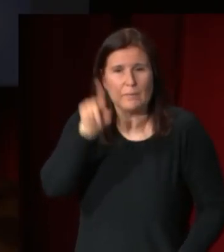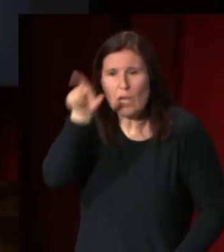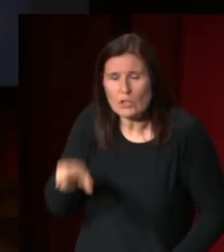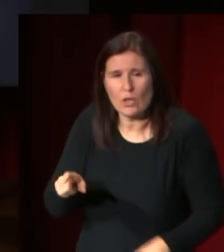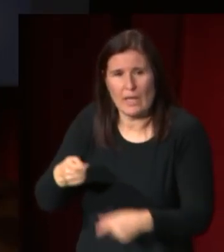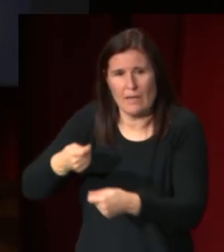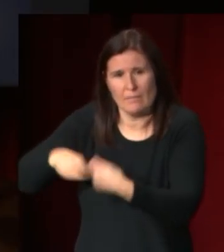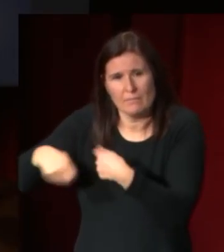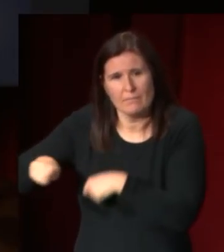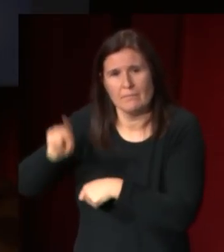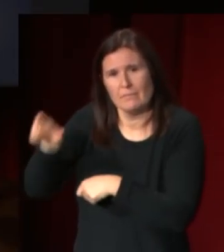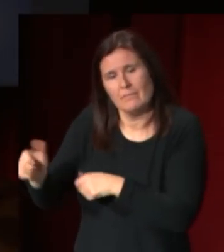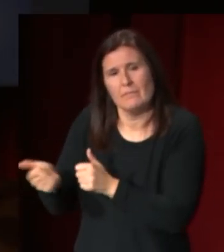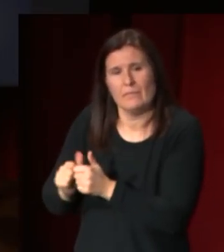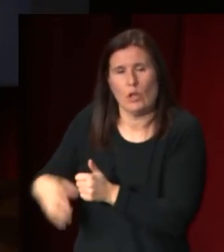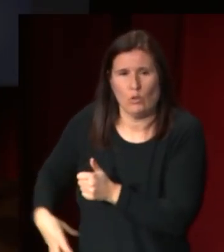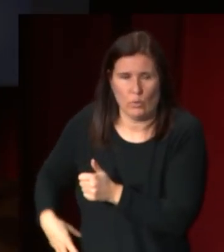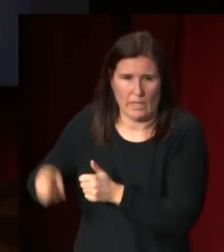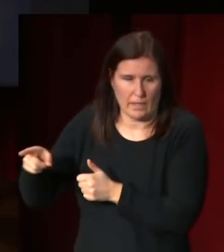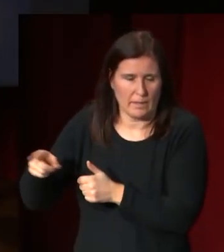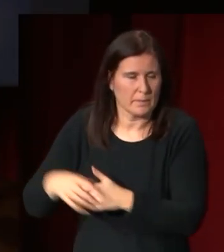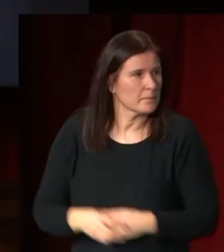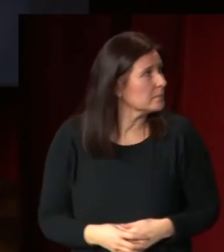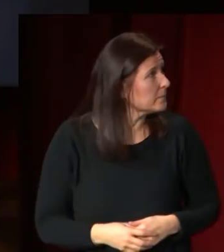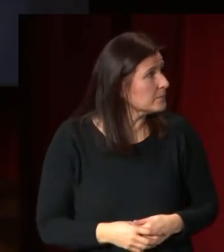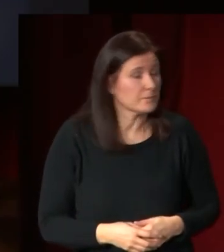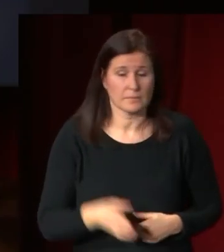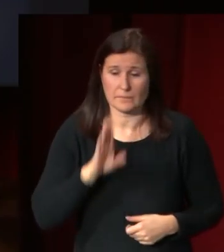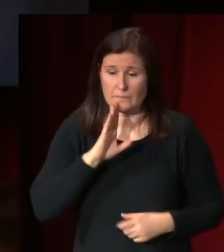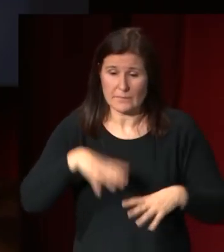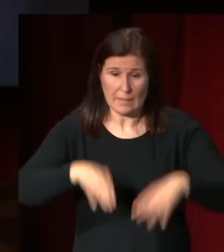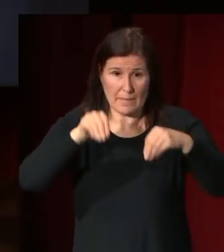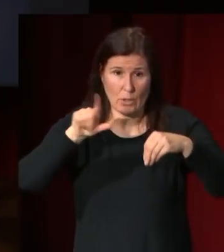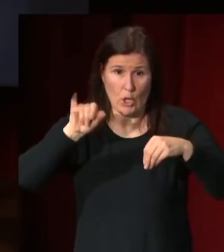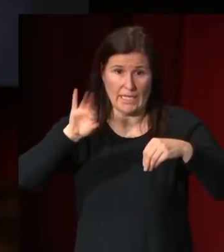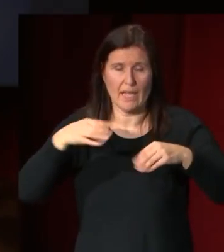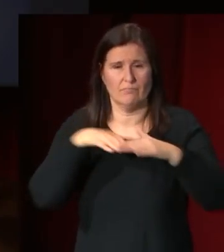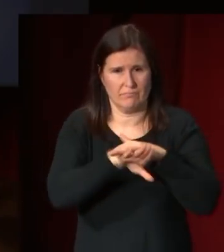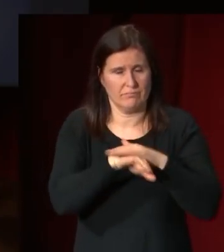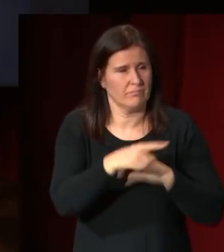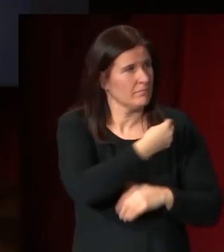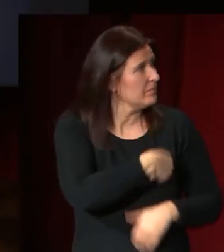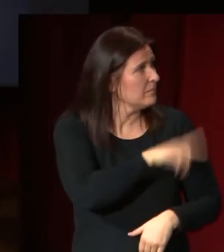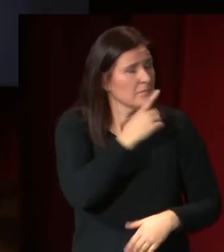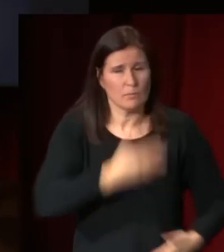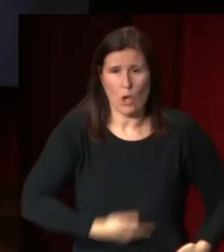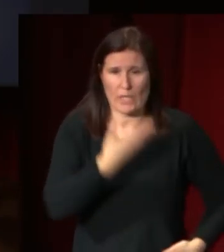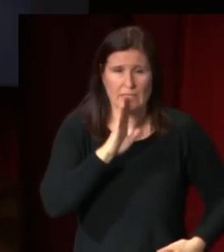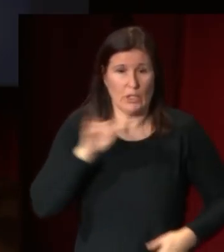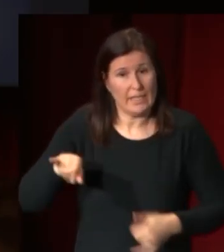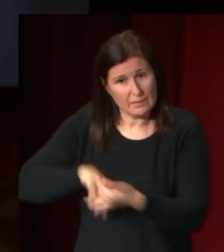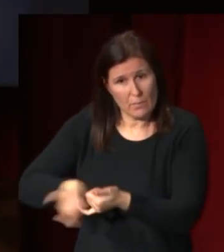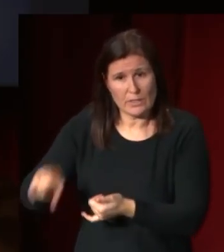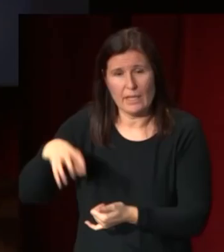duque de la misma manera también en el palacio de liria se conserva este retrato de la esposa del duque que